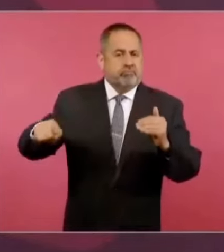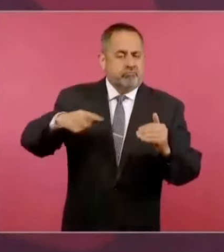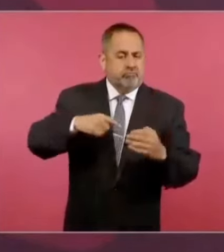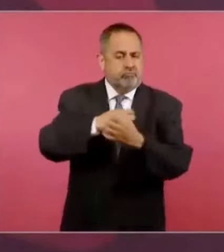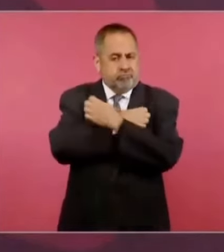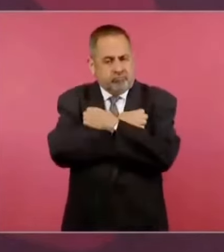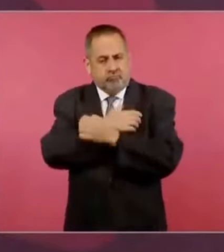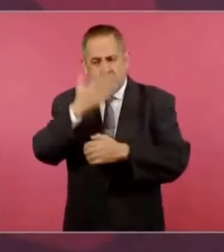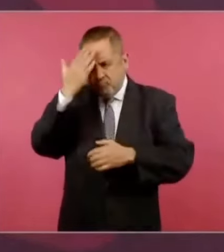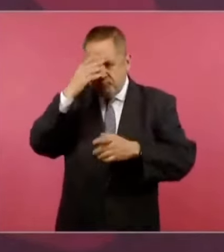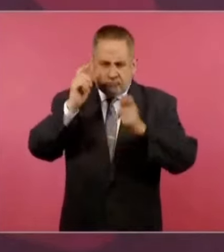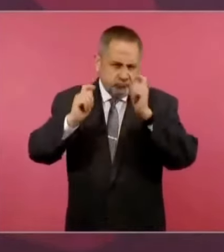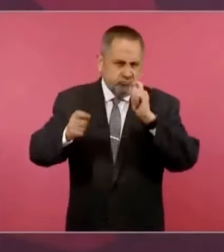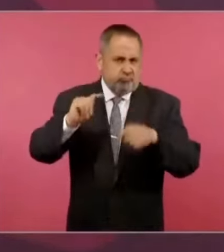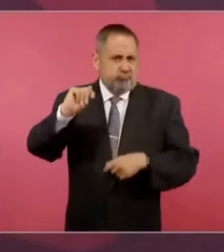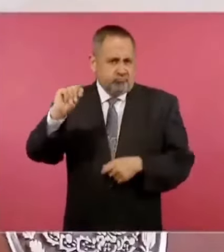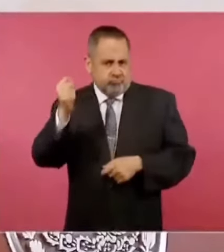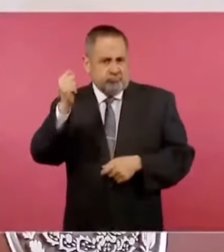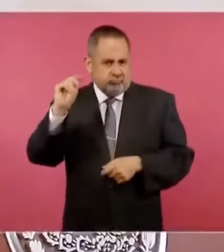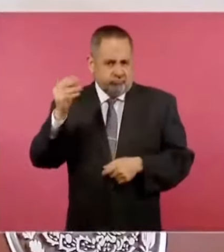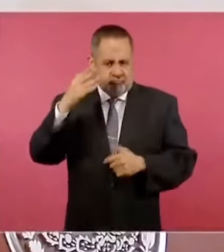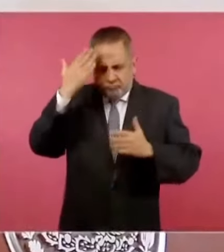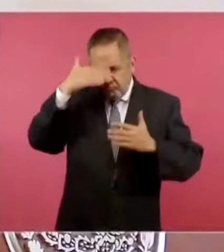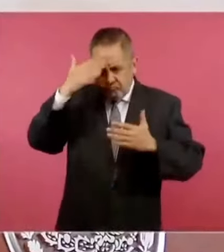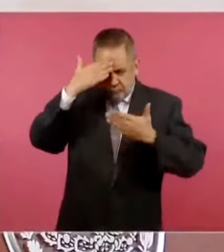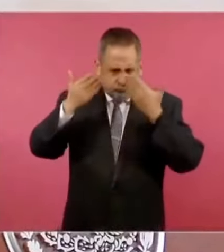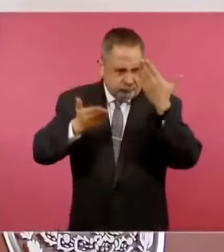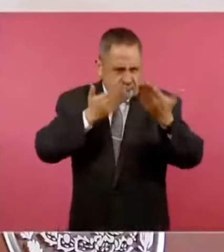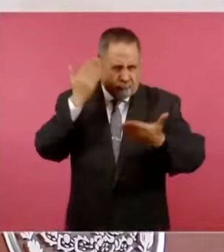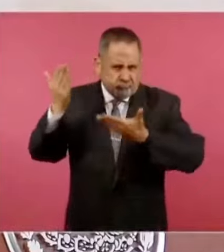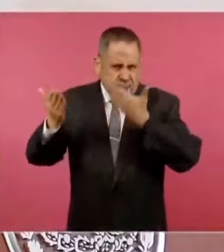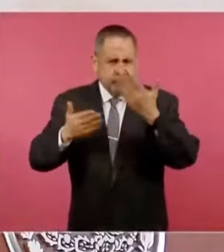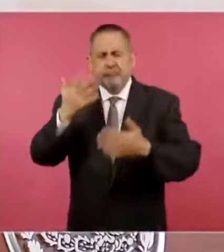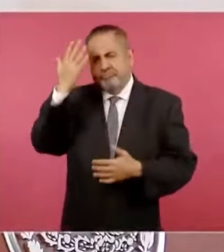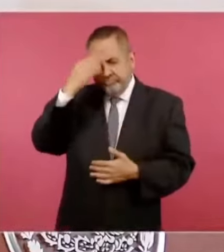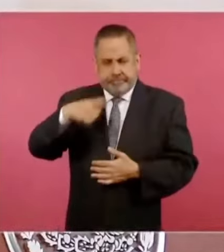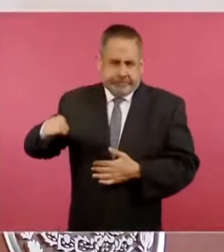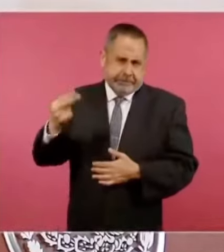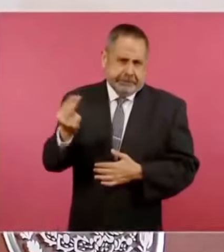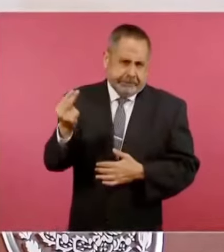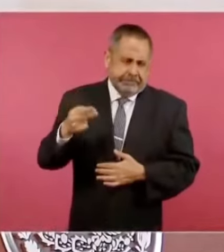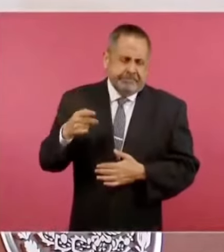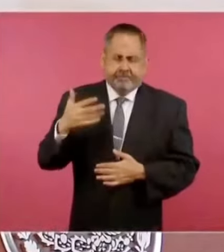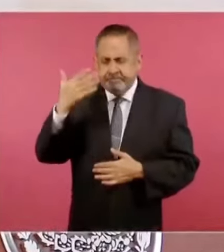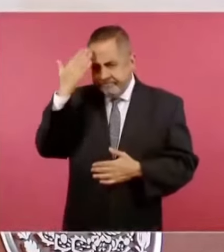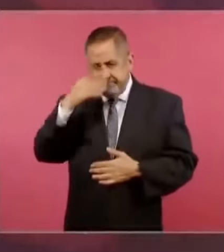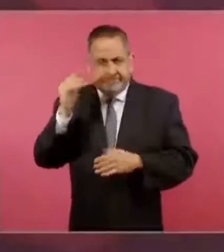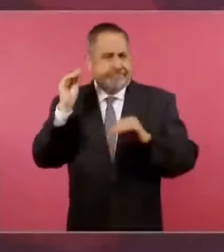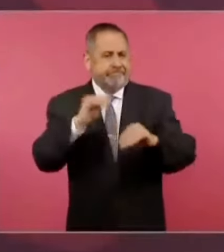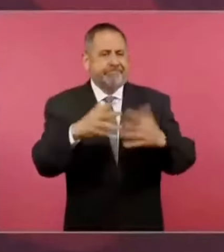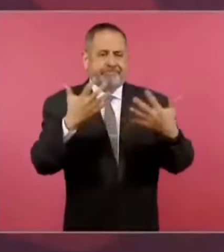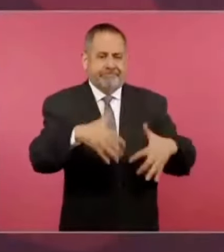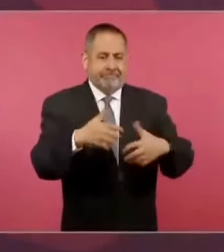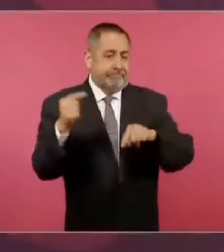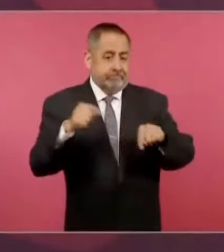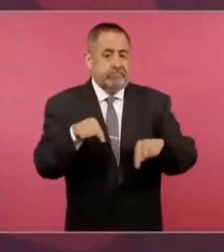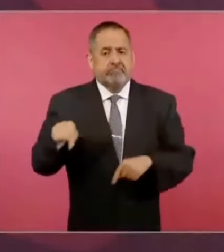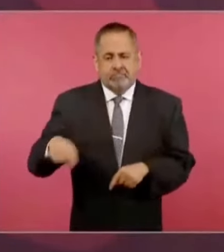técnica que se requiere para las empresas.